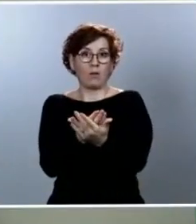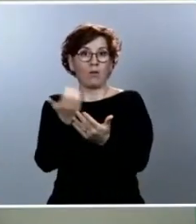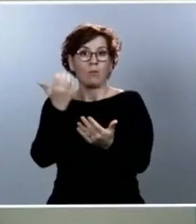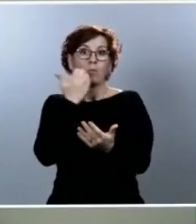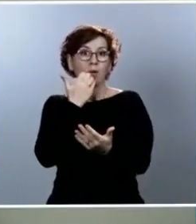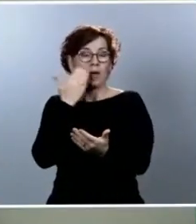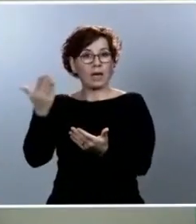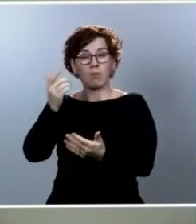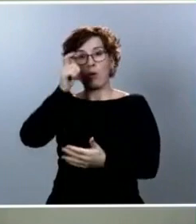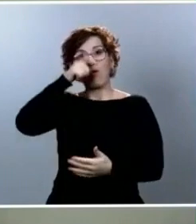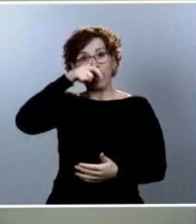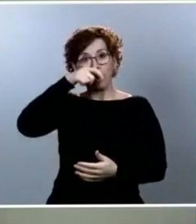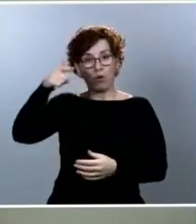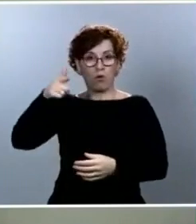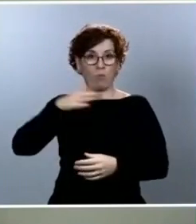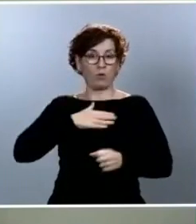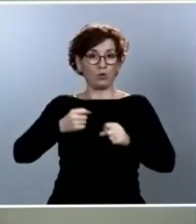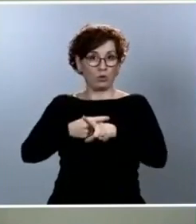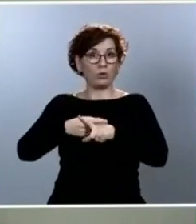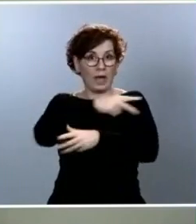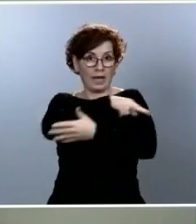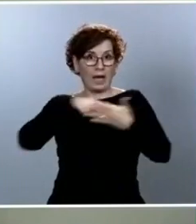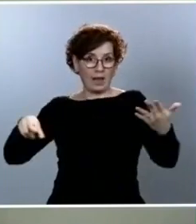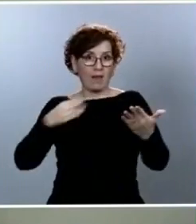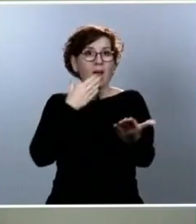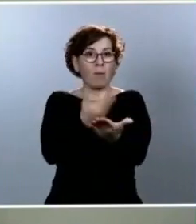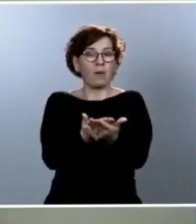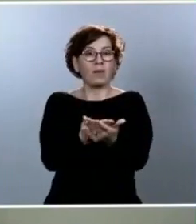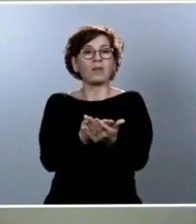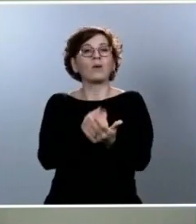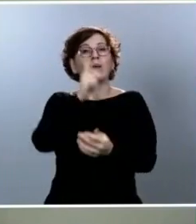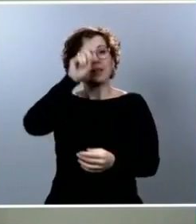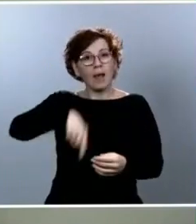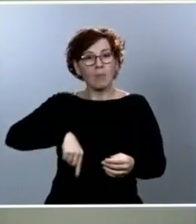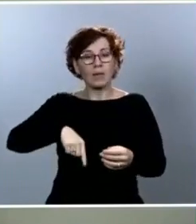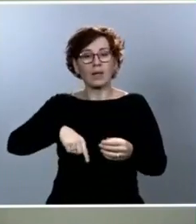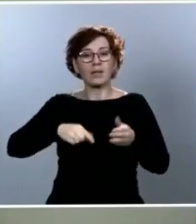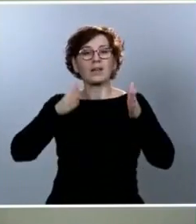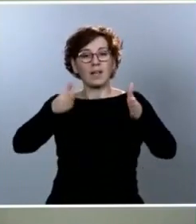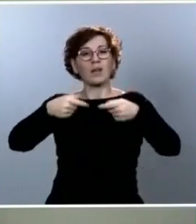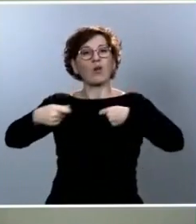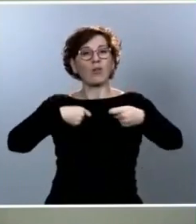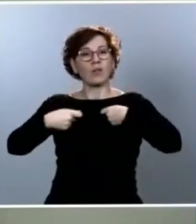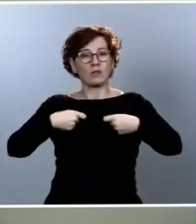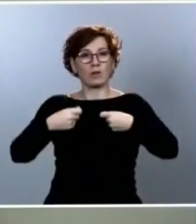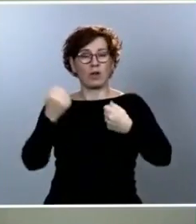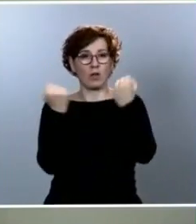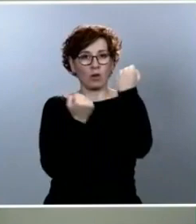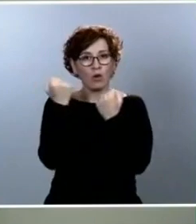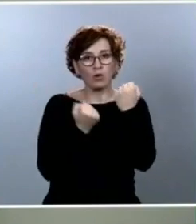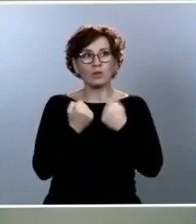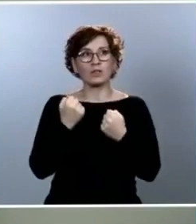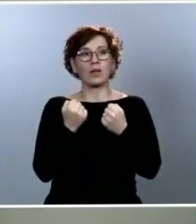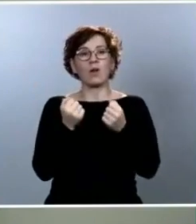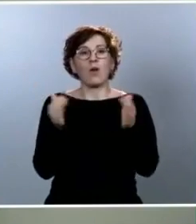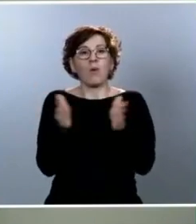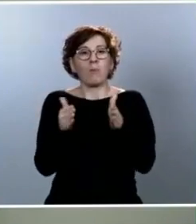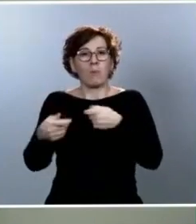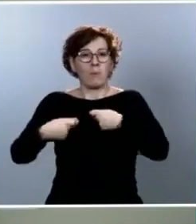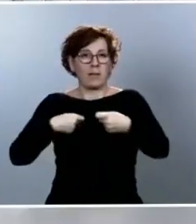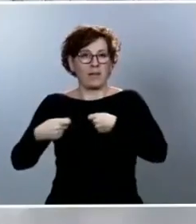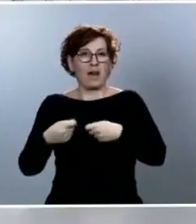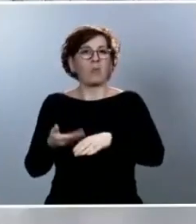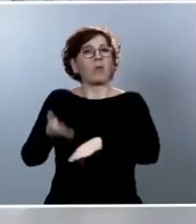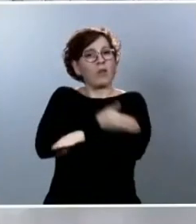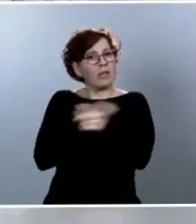el asunto de Galicia, que también se abriera una apertura de los concesionarios de coches o del pequeño mercado, cita previa. Y